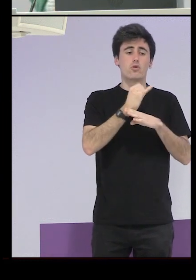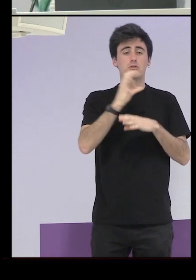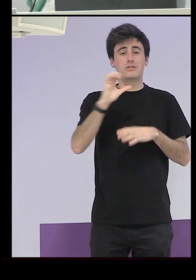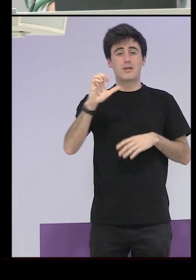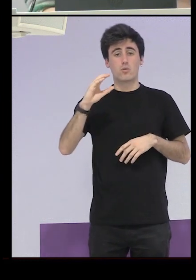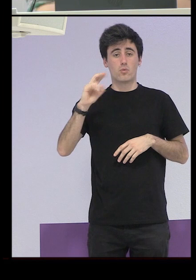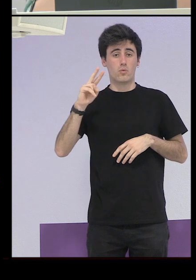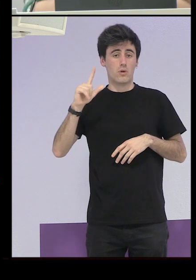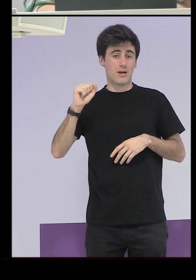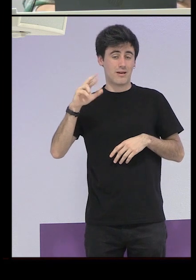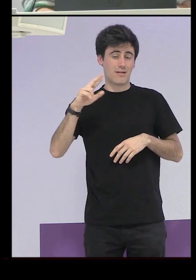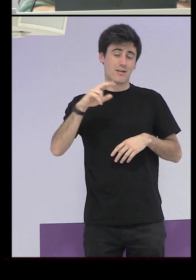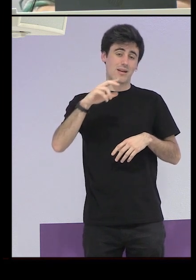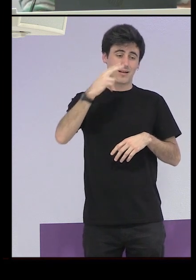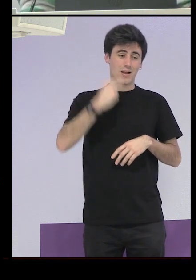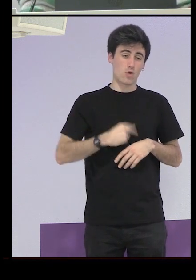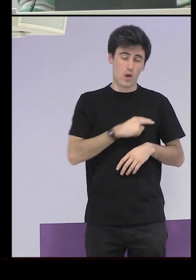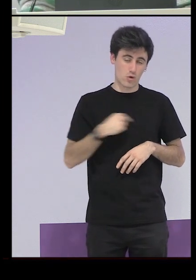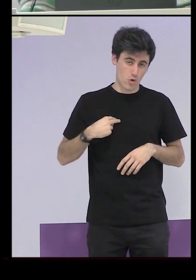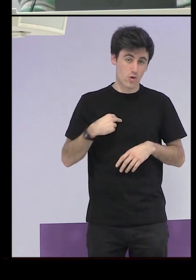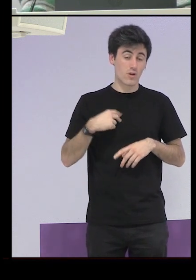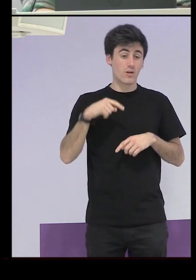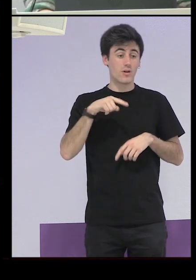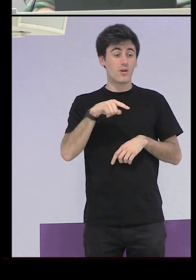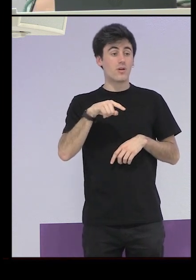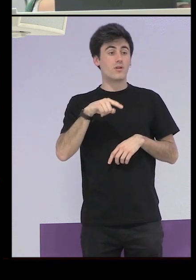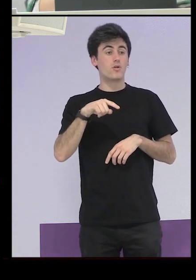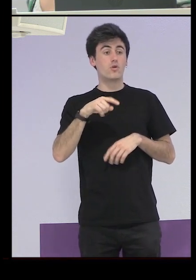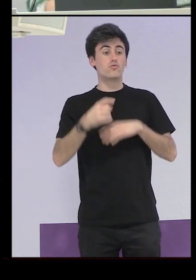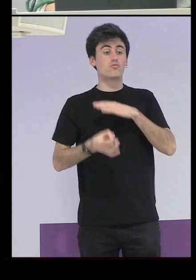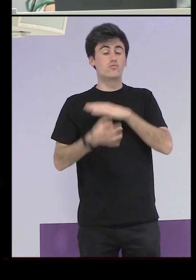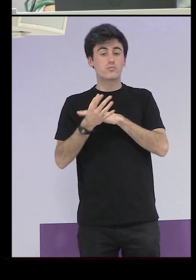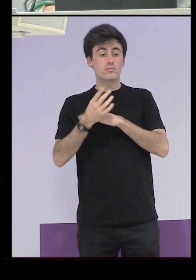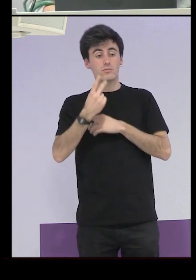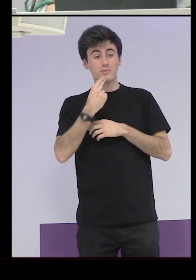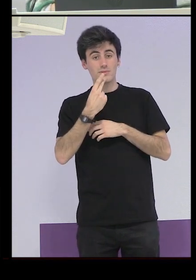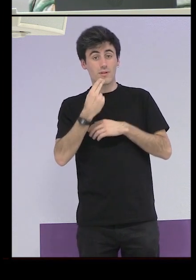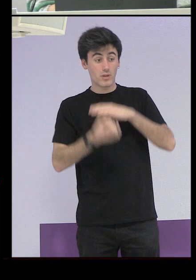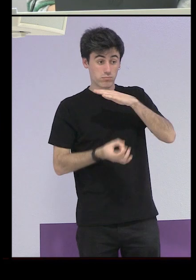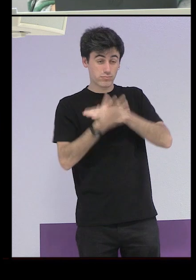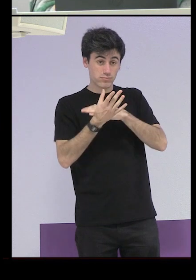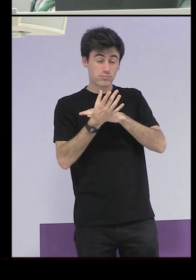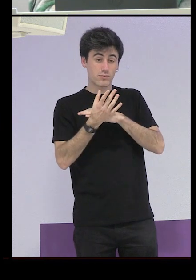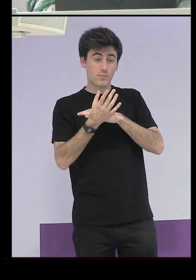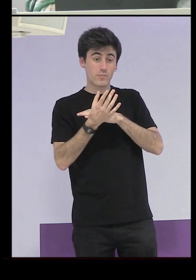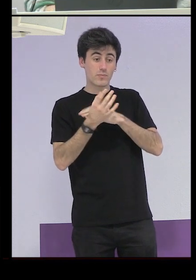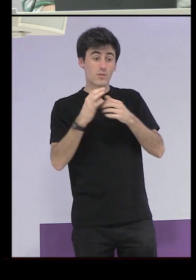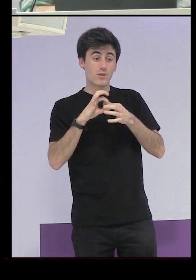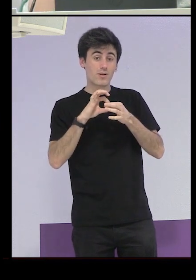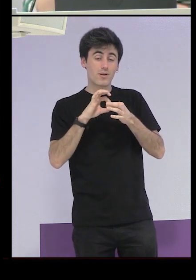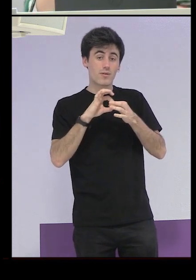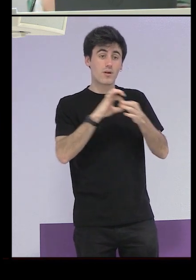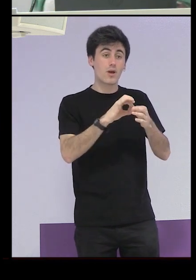es porque son una orden muy reciente surgen en el 39 en Santander surgen vinculadas ya directamente a las